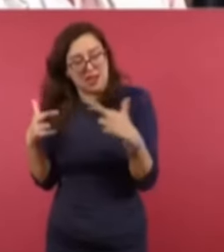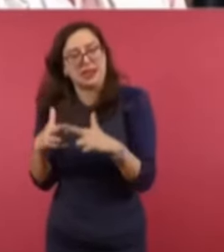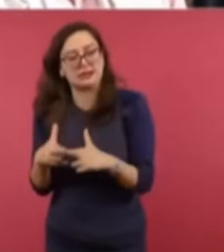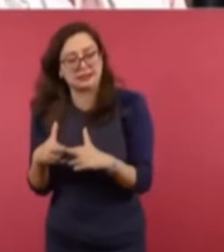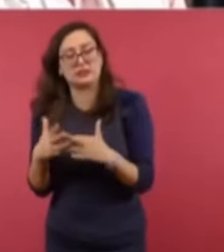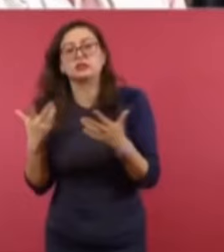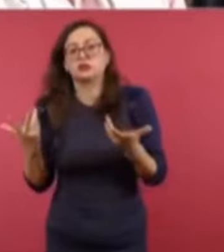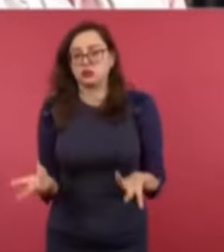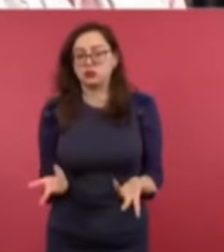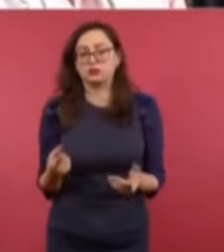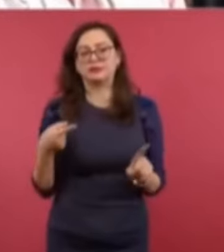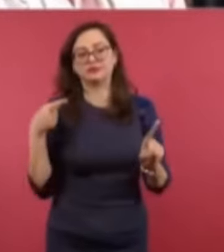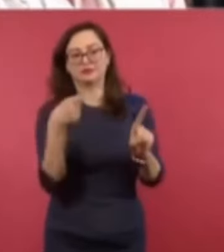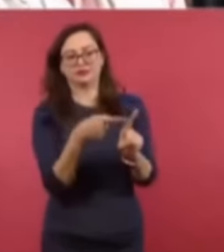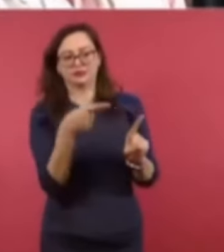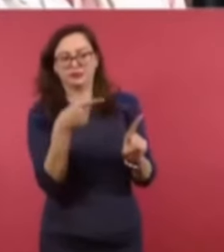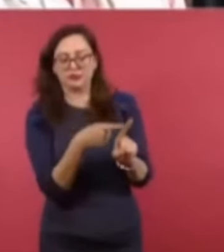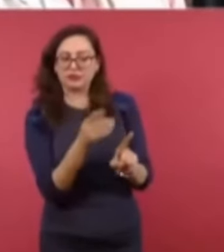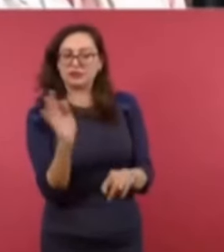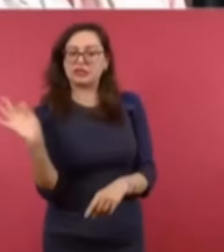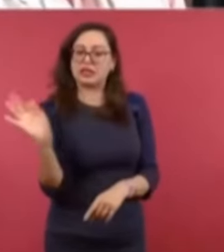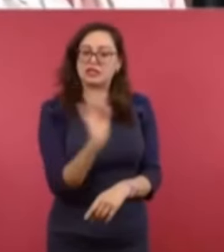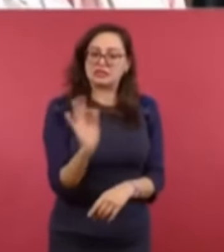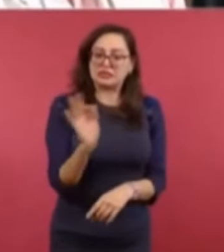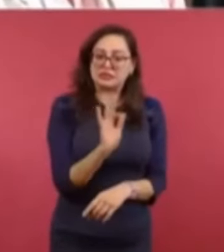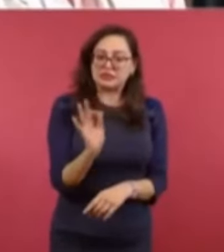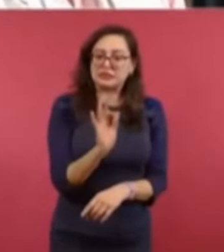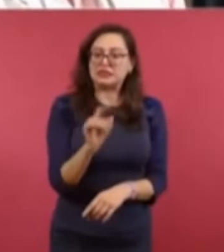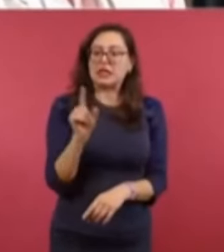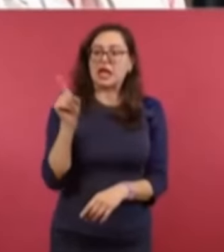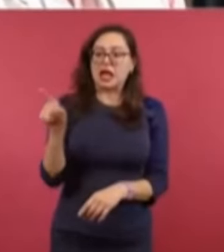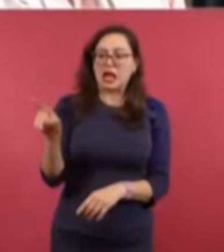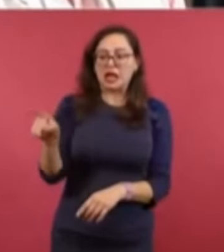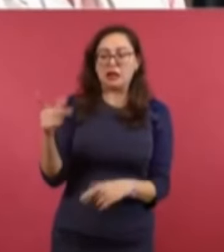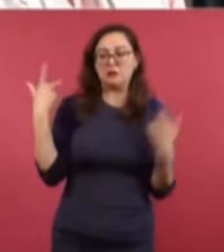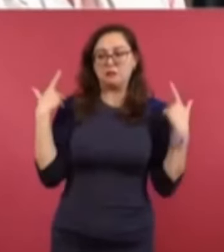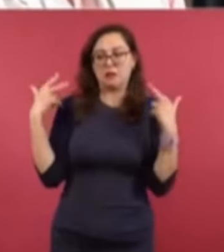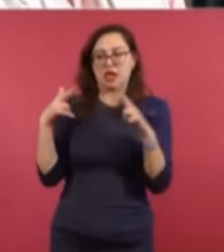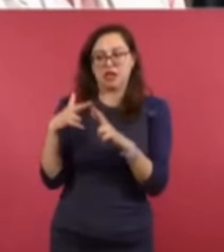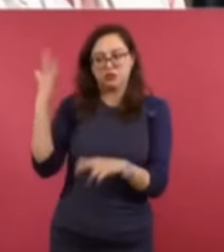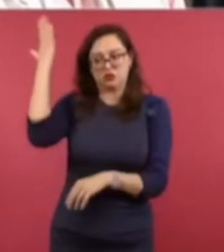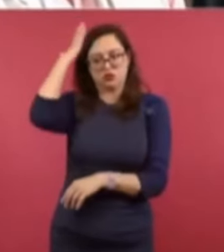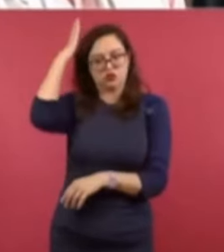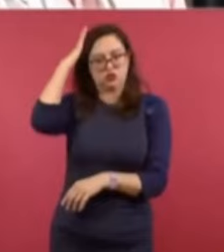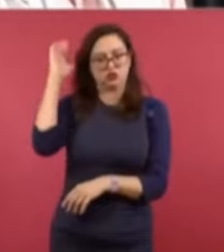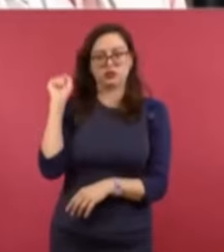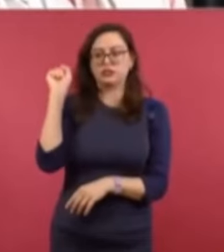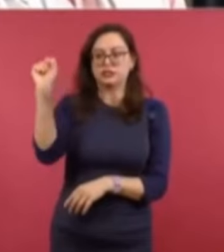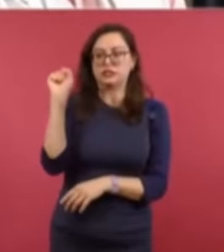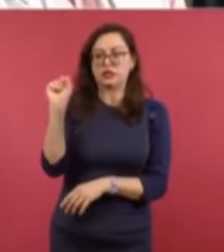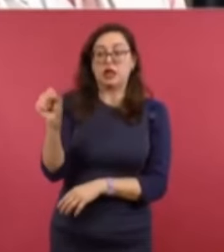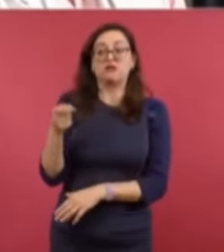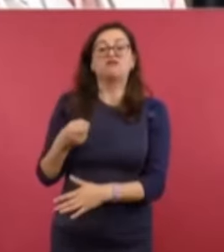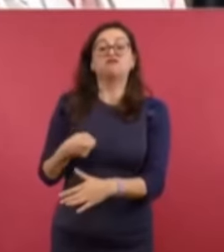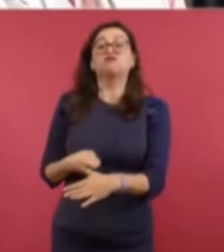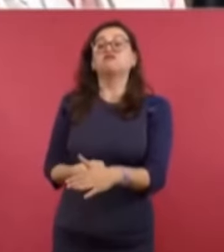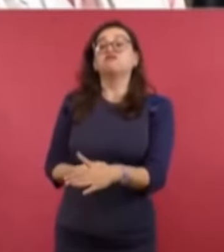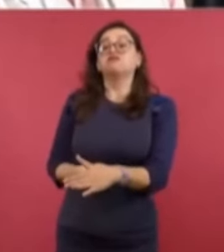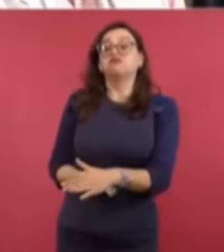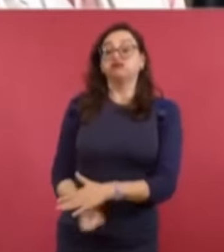régimen, hubiera pagado al líder del movimiento sindical de la sección 22 de Oaxaca